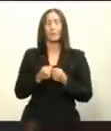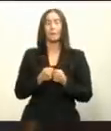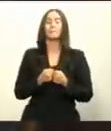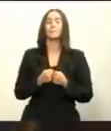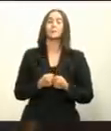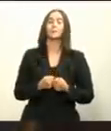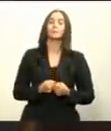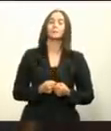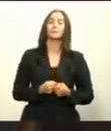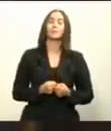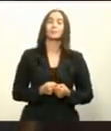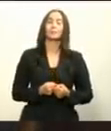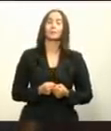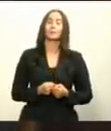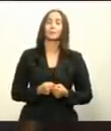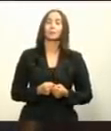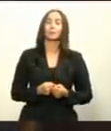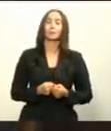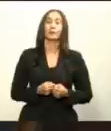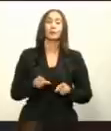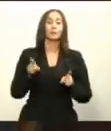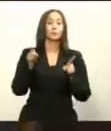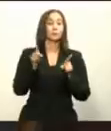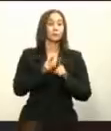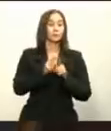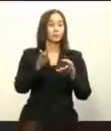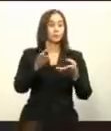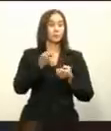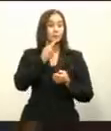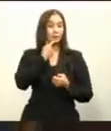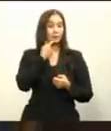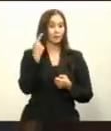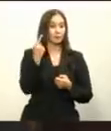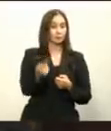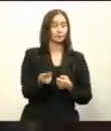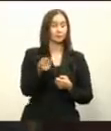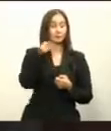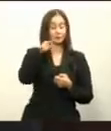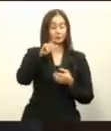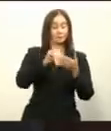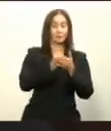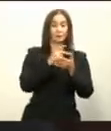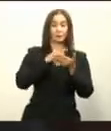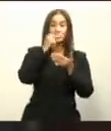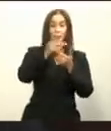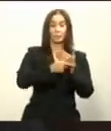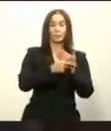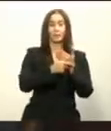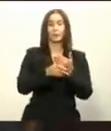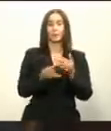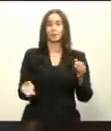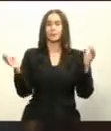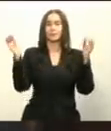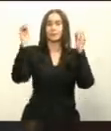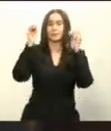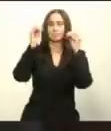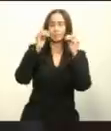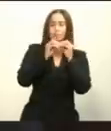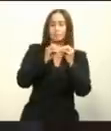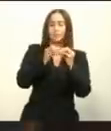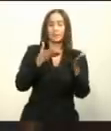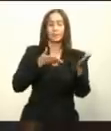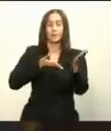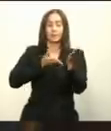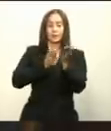para la compra. Pero quiero advertirles que este nuevo plan es el mayor proceso de accesibilidad